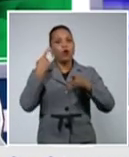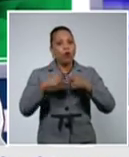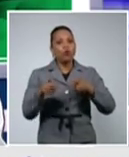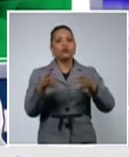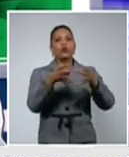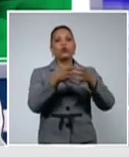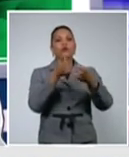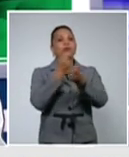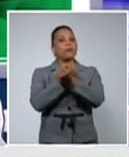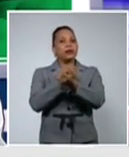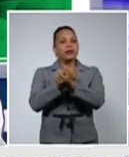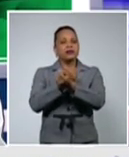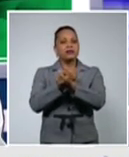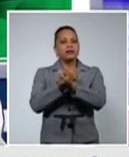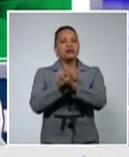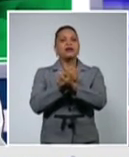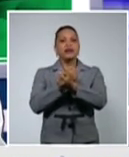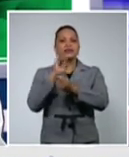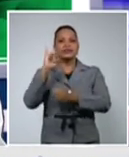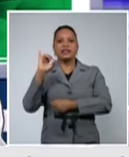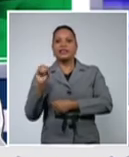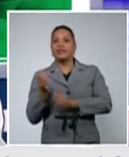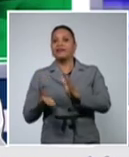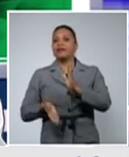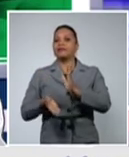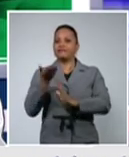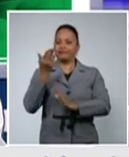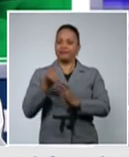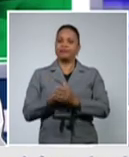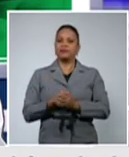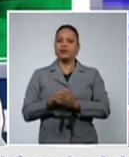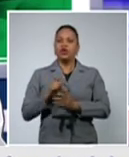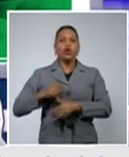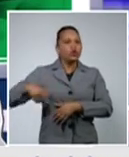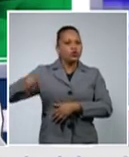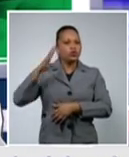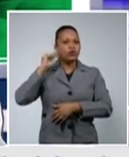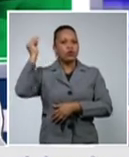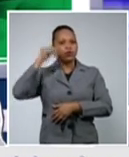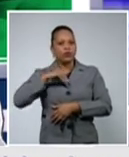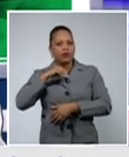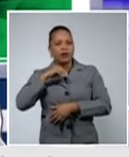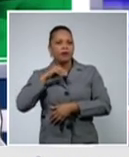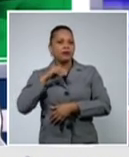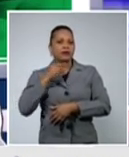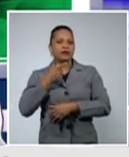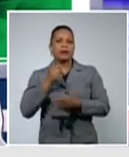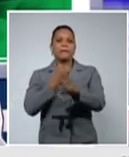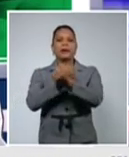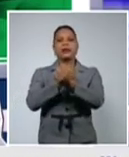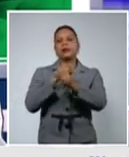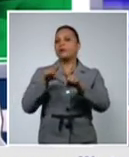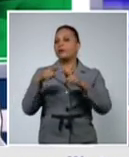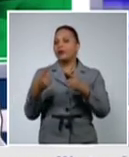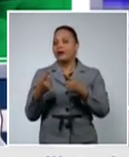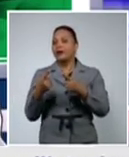población ya conoce los riesgos que tiene por la edad y por las comorbilidades que se asocian